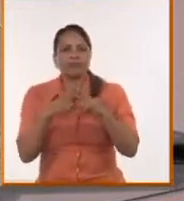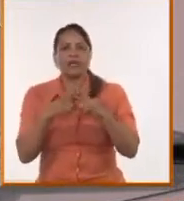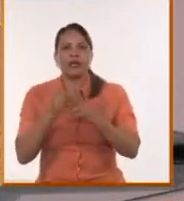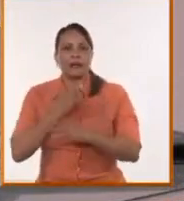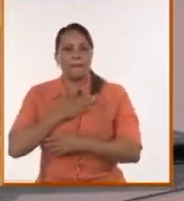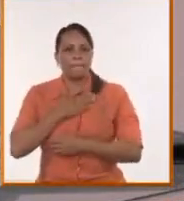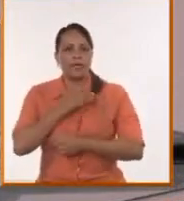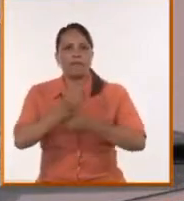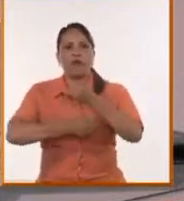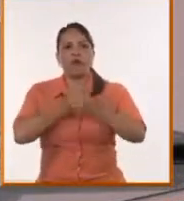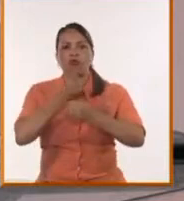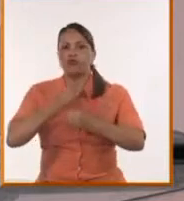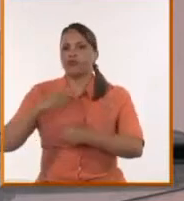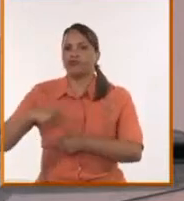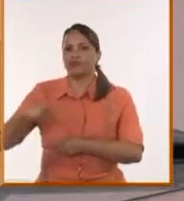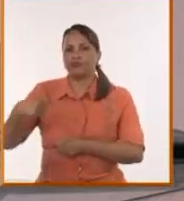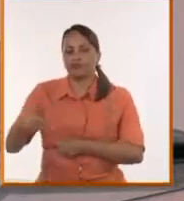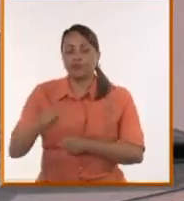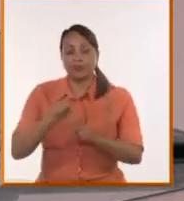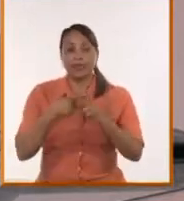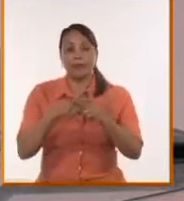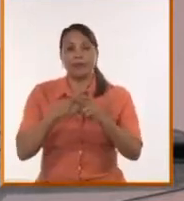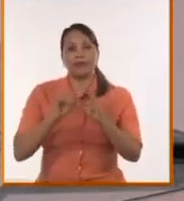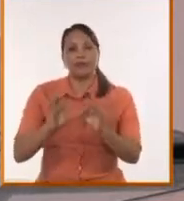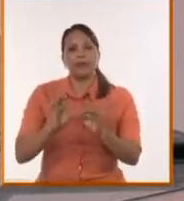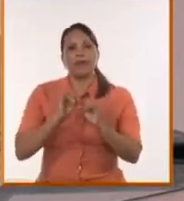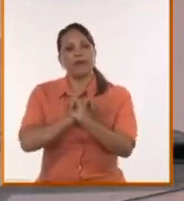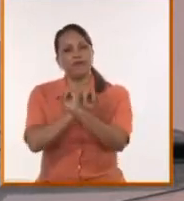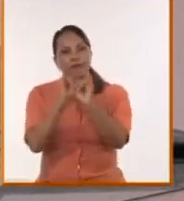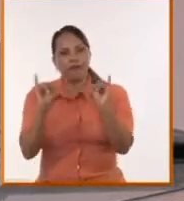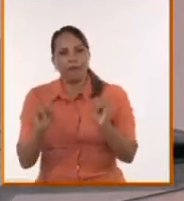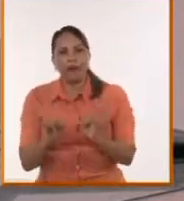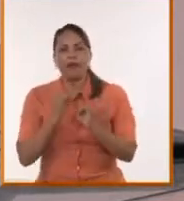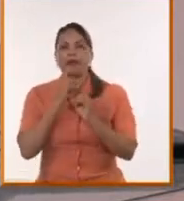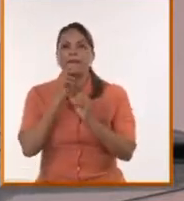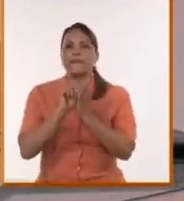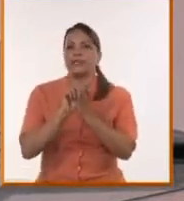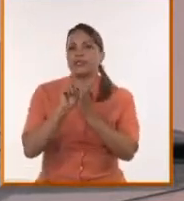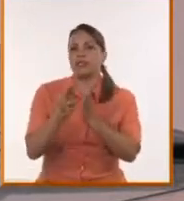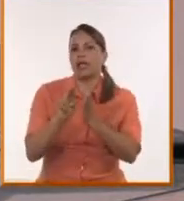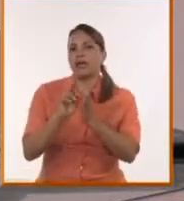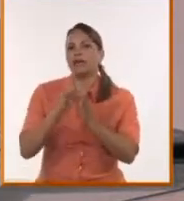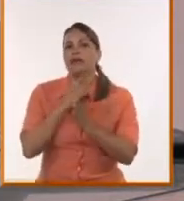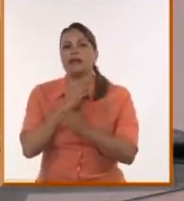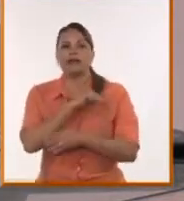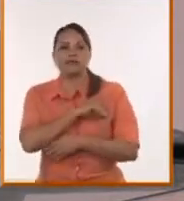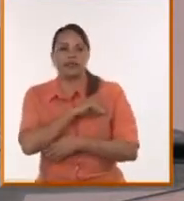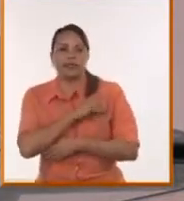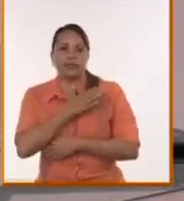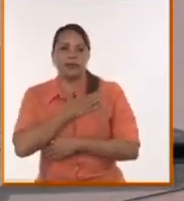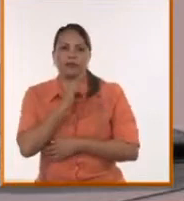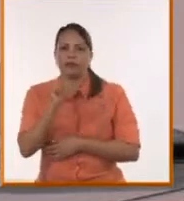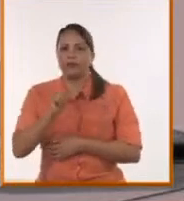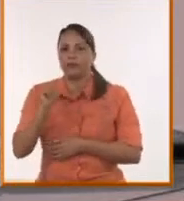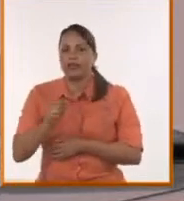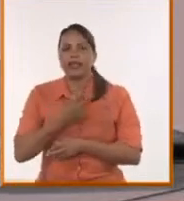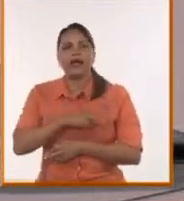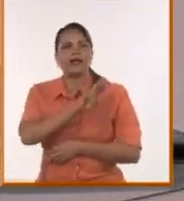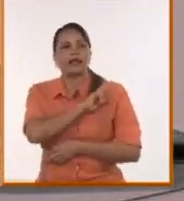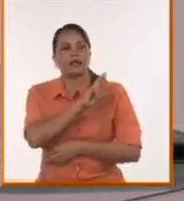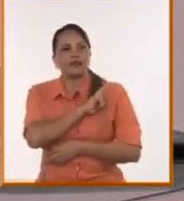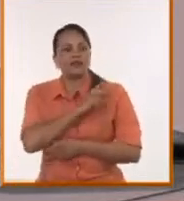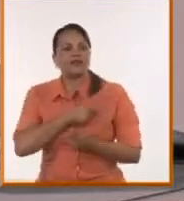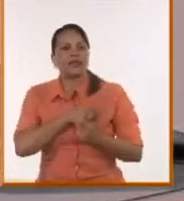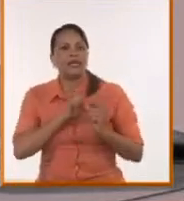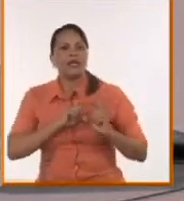nuestro uso cotidiano, esas herramientas para transmitir nuestros mensajes, para llegar a los sentimientos, para llegar a la razón y al corazón de las